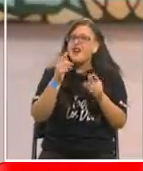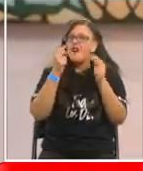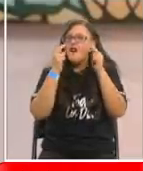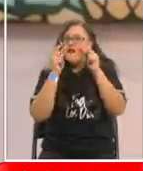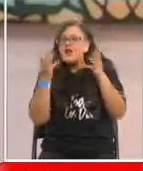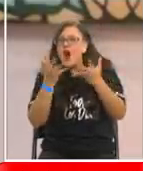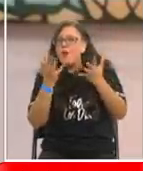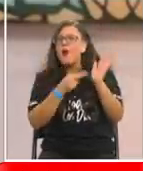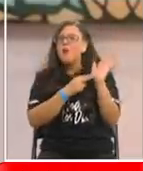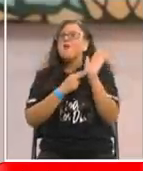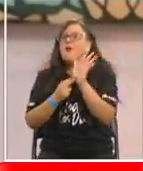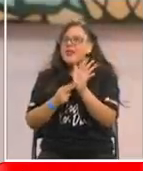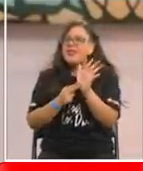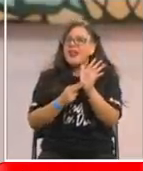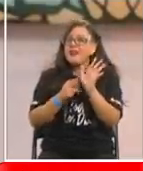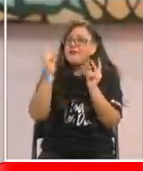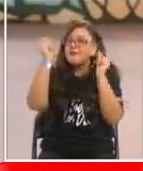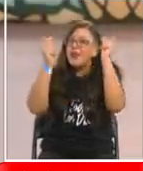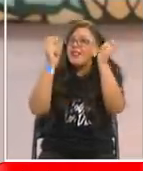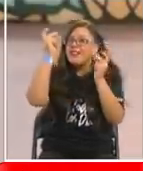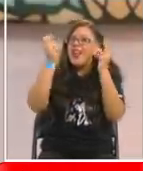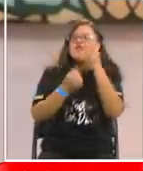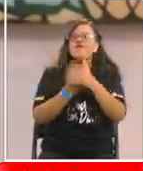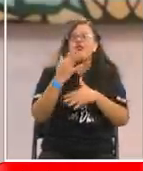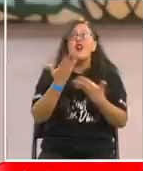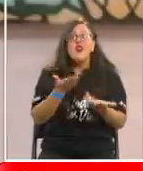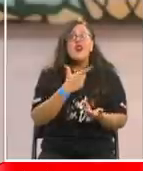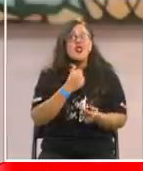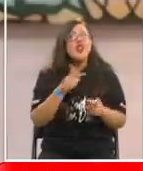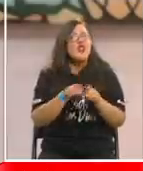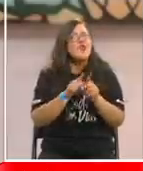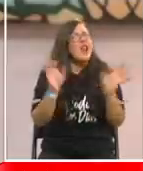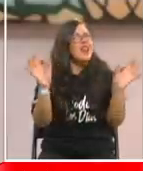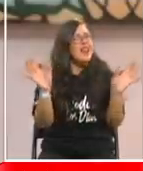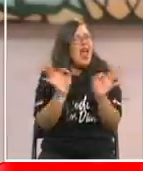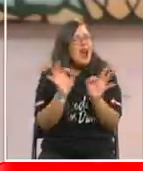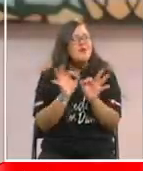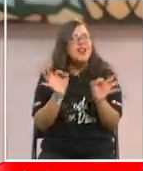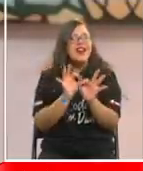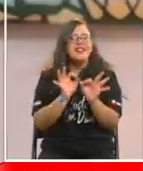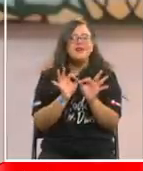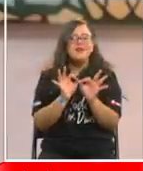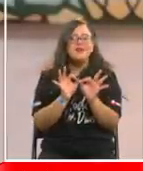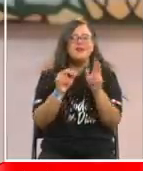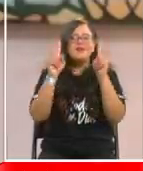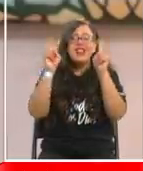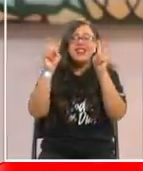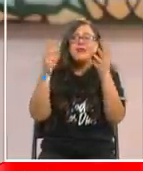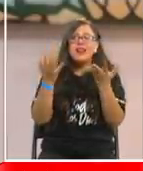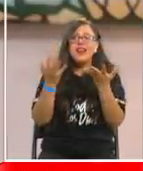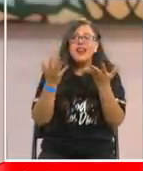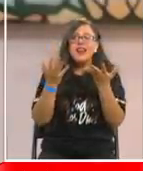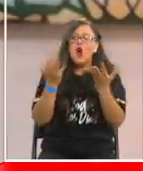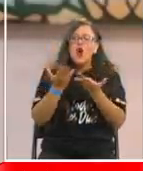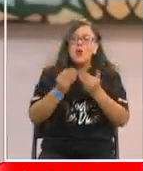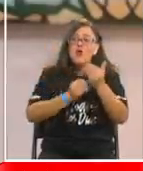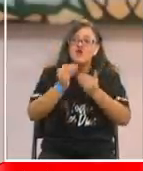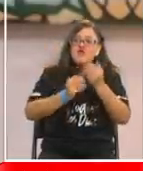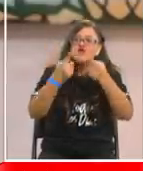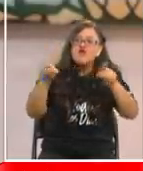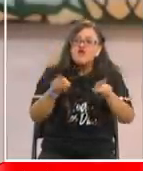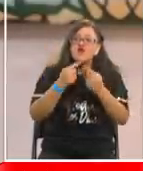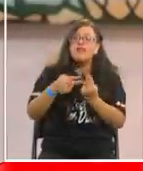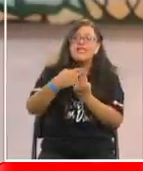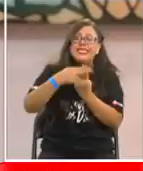presentarnos. Y quiero aclarar aquí que finalmente el concepto desde el que funciona la música en